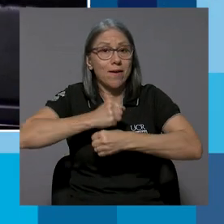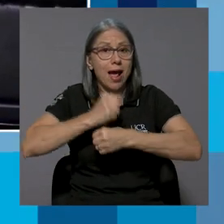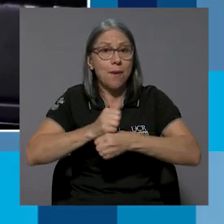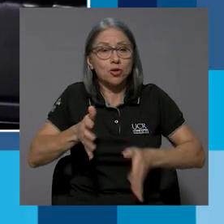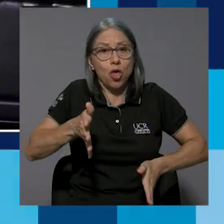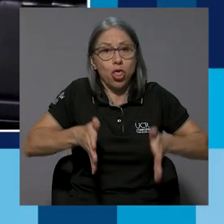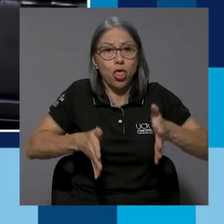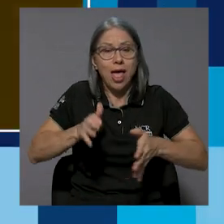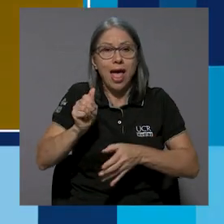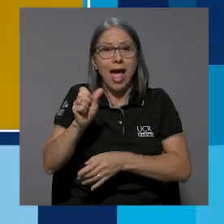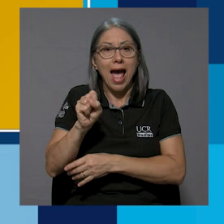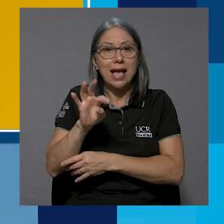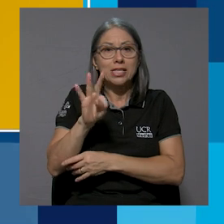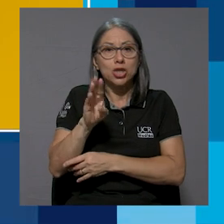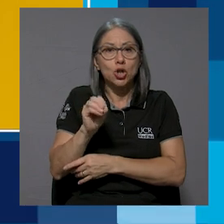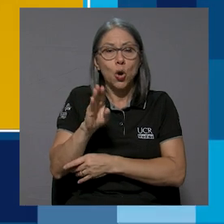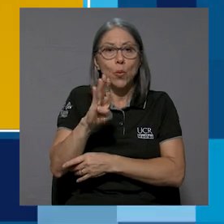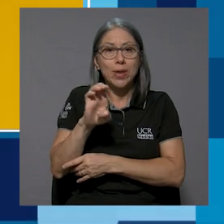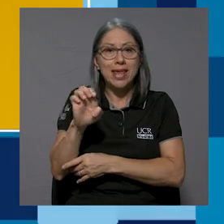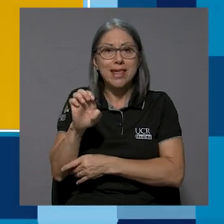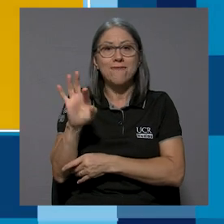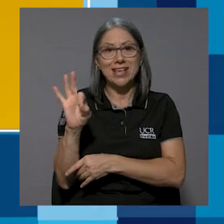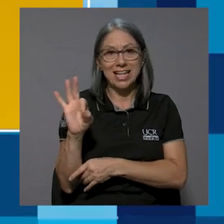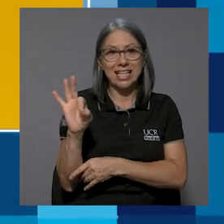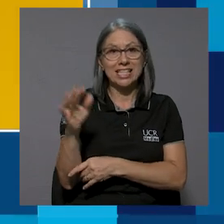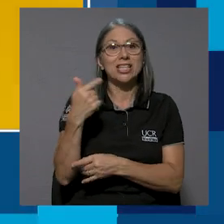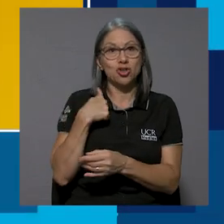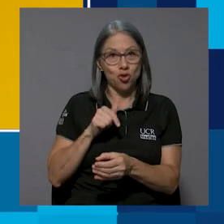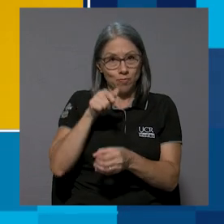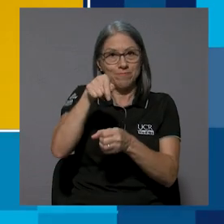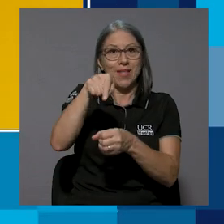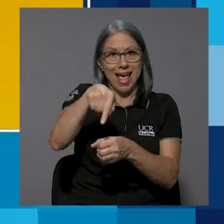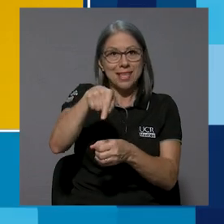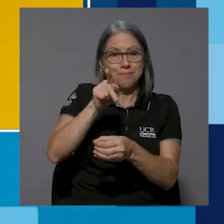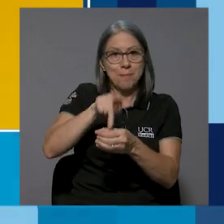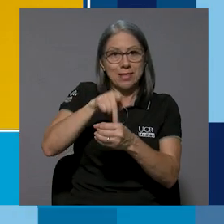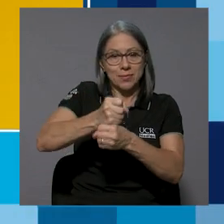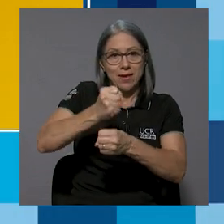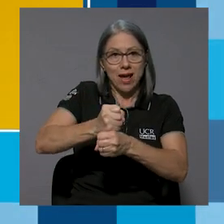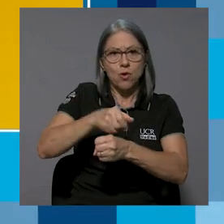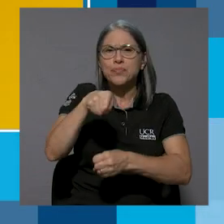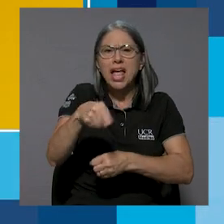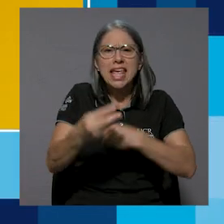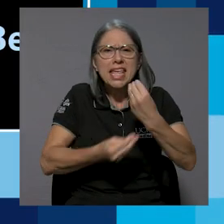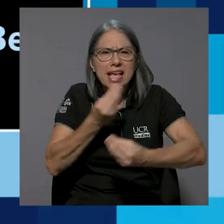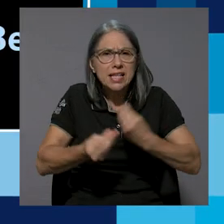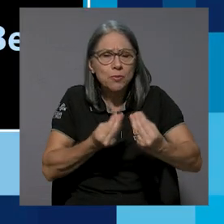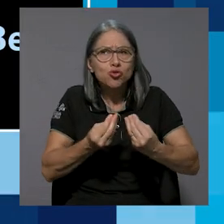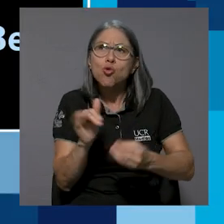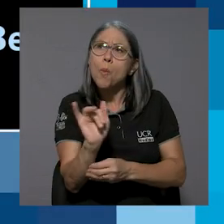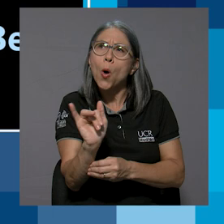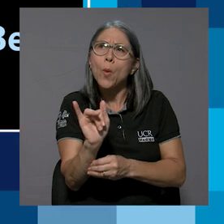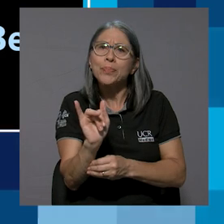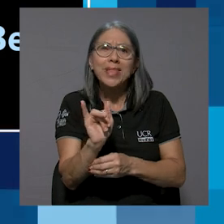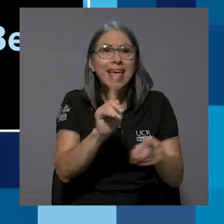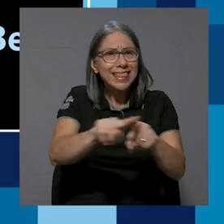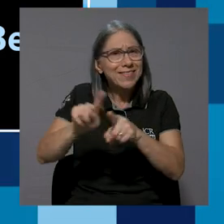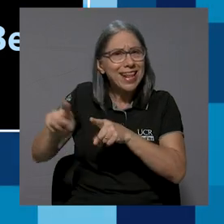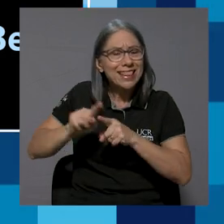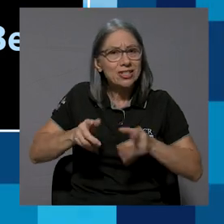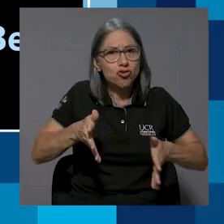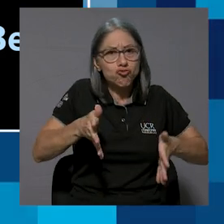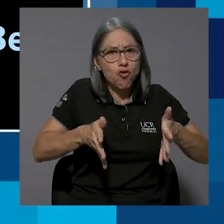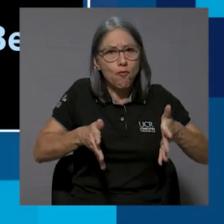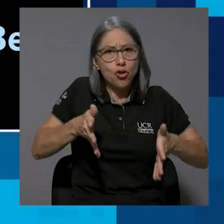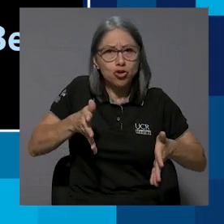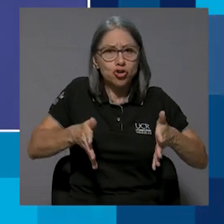en Astro Bees, Astro Bees Facilities. Soy parte del grupo de Astro Bees Facilities. Lo que hacemos es como un sistema de, son una